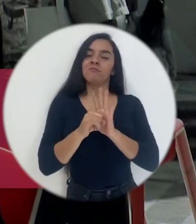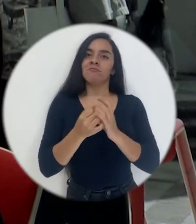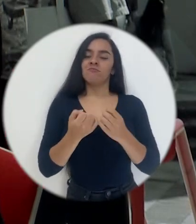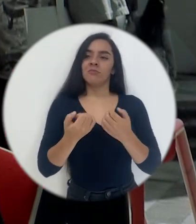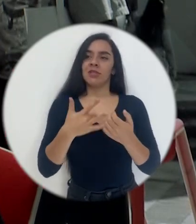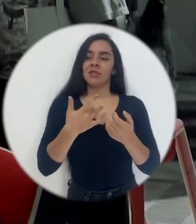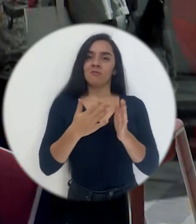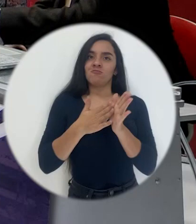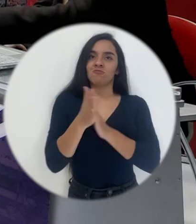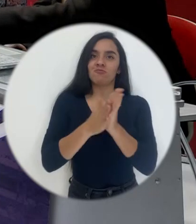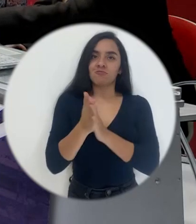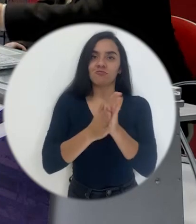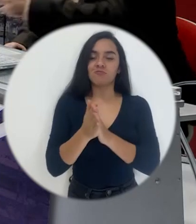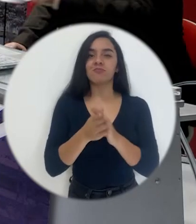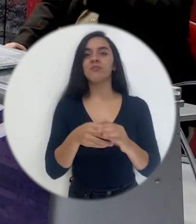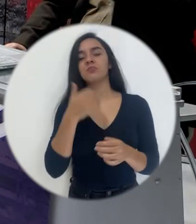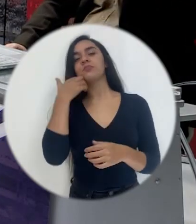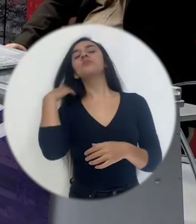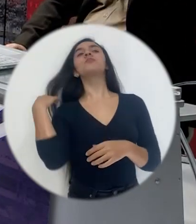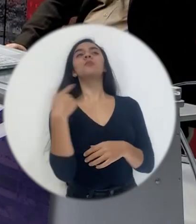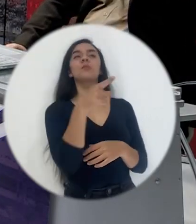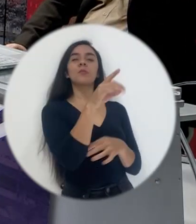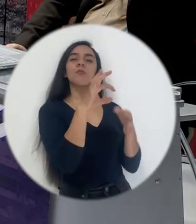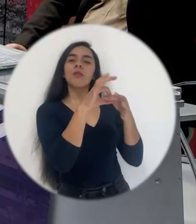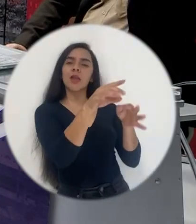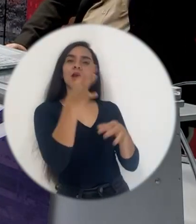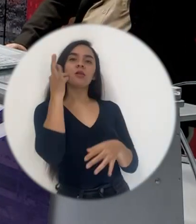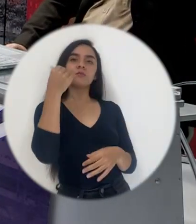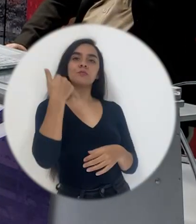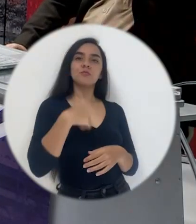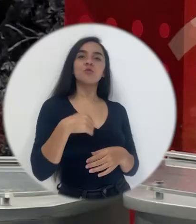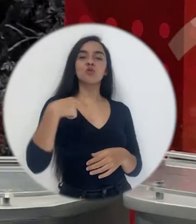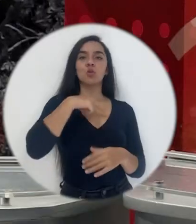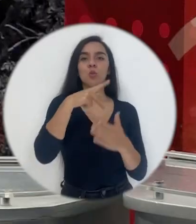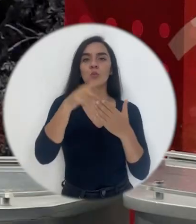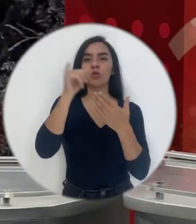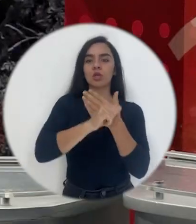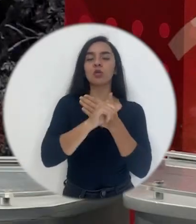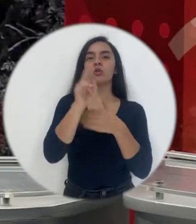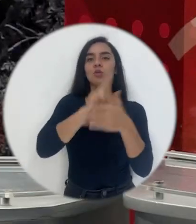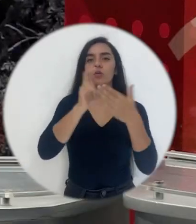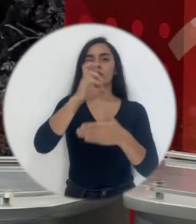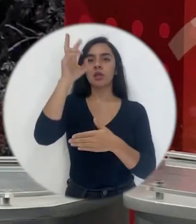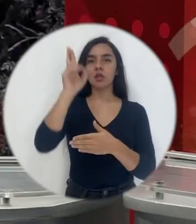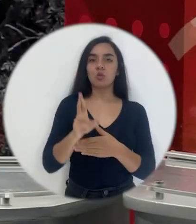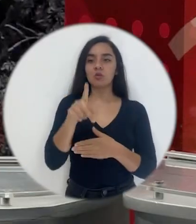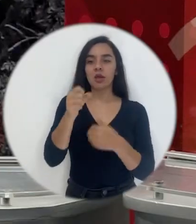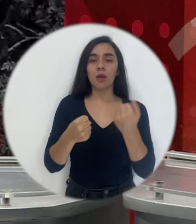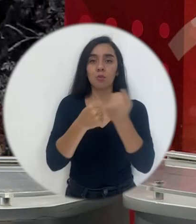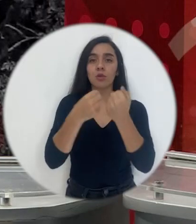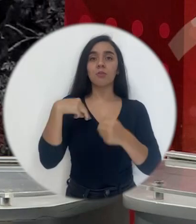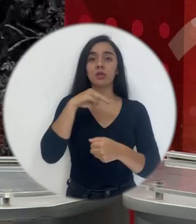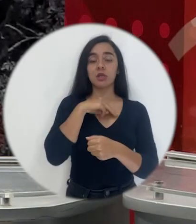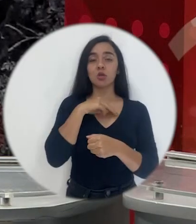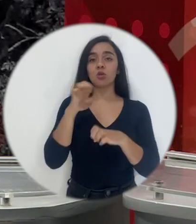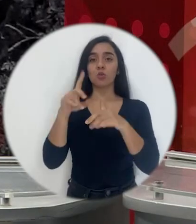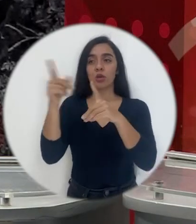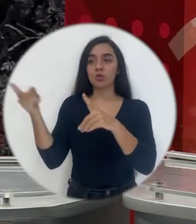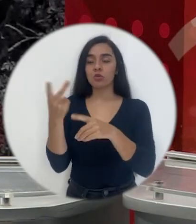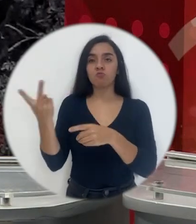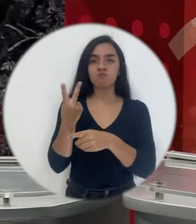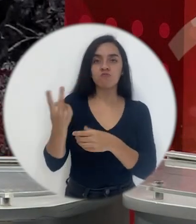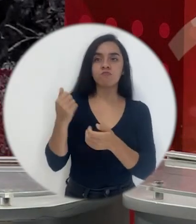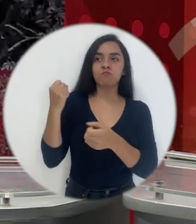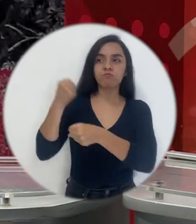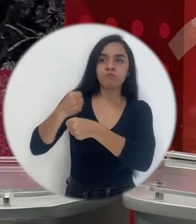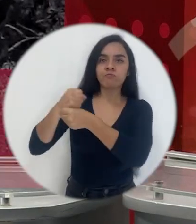con respecto a eso del género nosotros en el proyecto de Olcomet que es un proyecto que tiene la Universidad de Costa Rica donde apoya al Ministerio de Educación